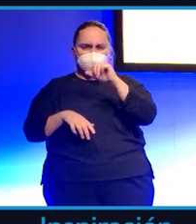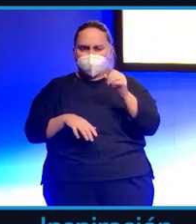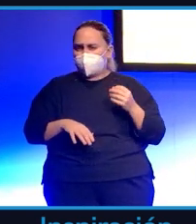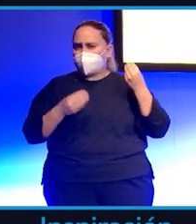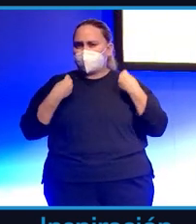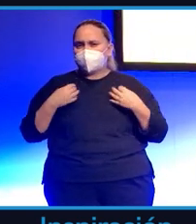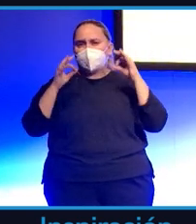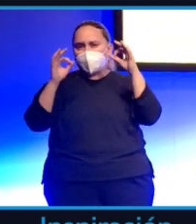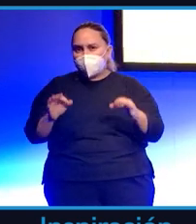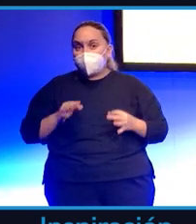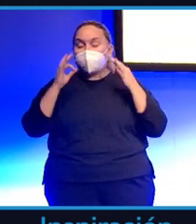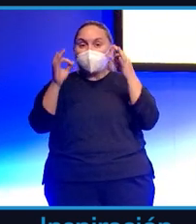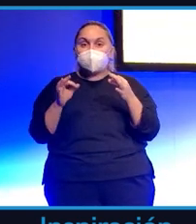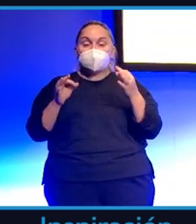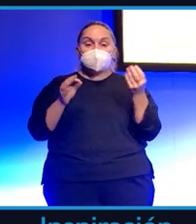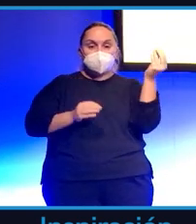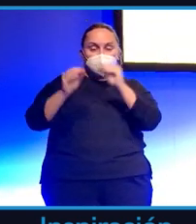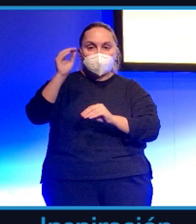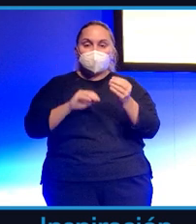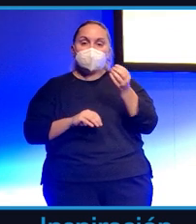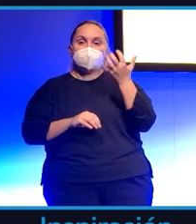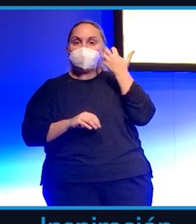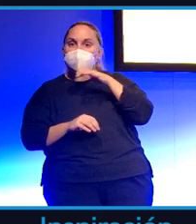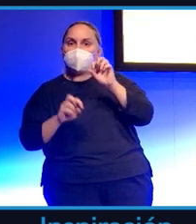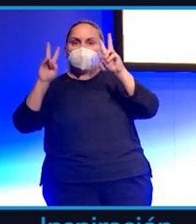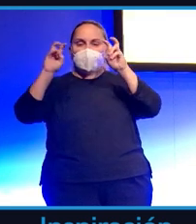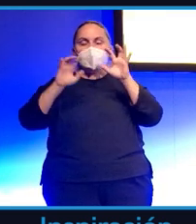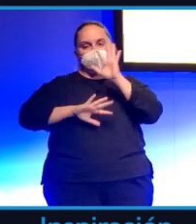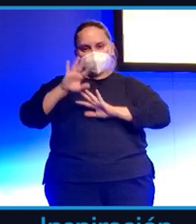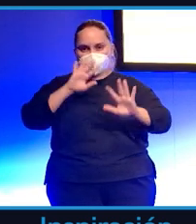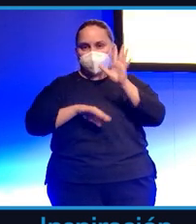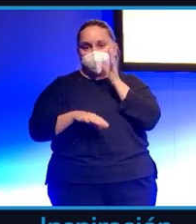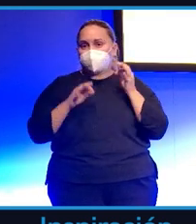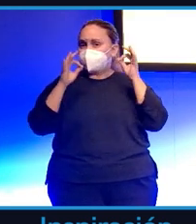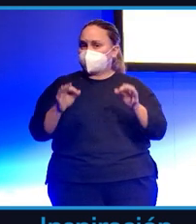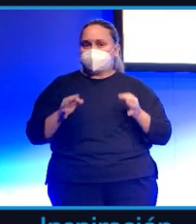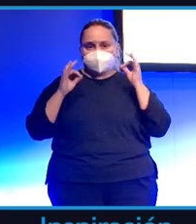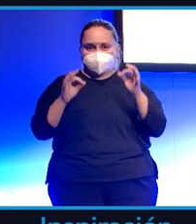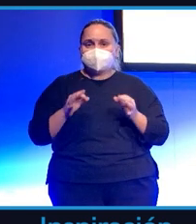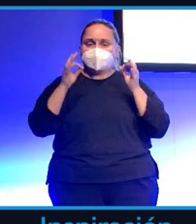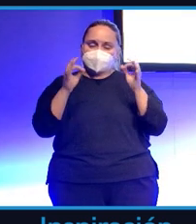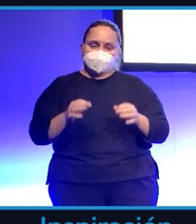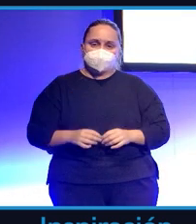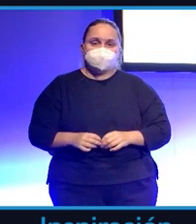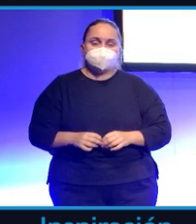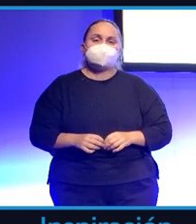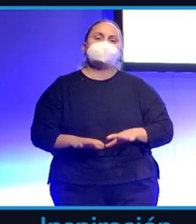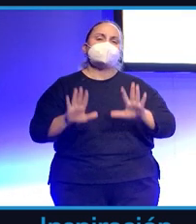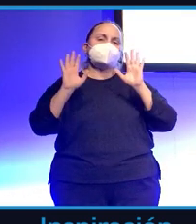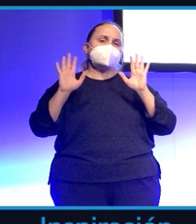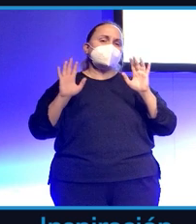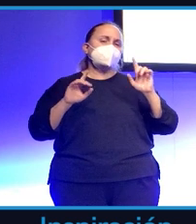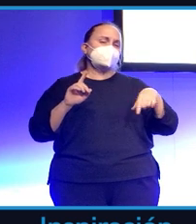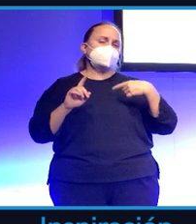con cierto pozo de contenido diciendo cosas interesantes. Es muy complicado. Y luego quiero dejar un detalle,